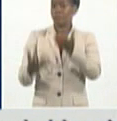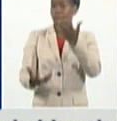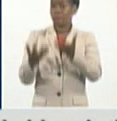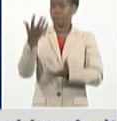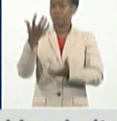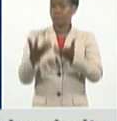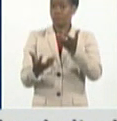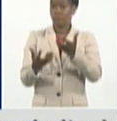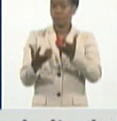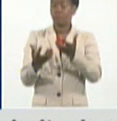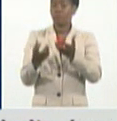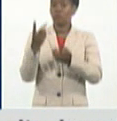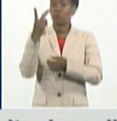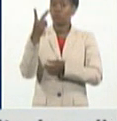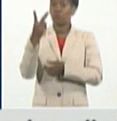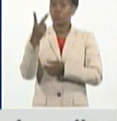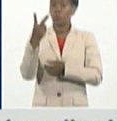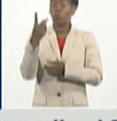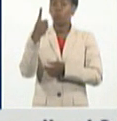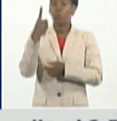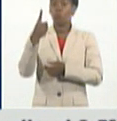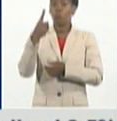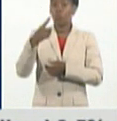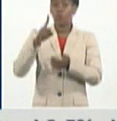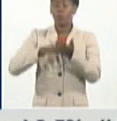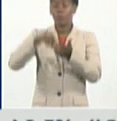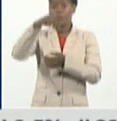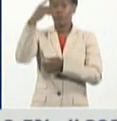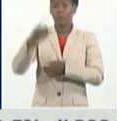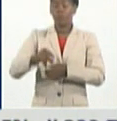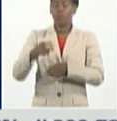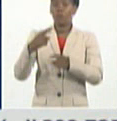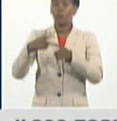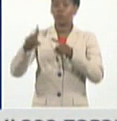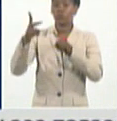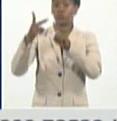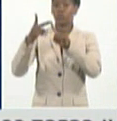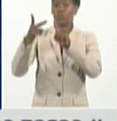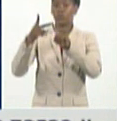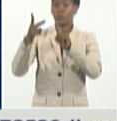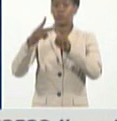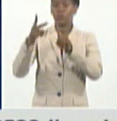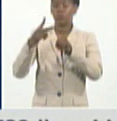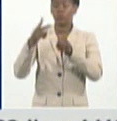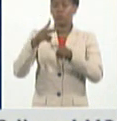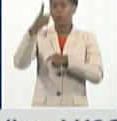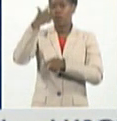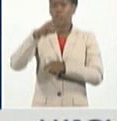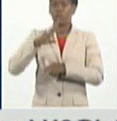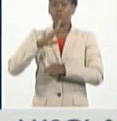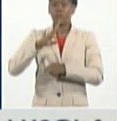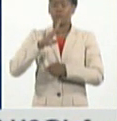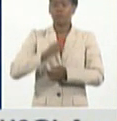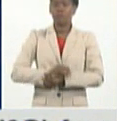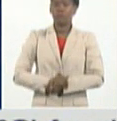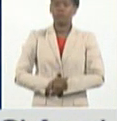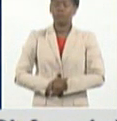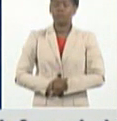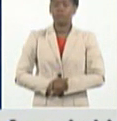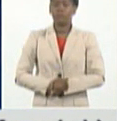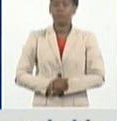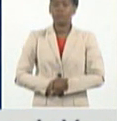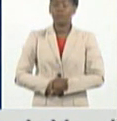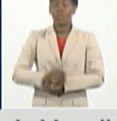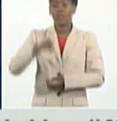municipios Palmira y Aguada de Pasajeros, uno de cada uno. En Villaclara el caso importado del municipio Santa